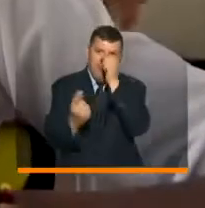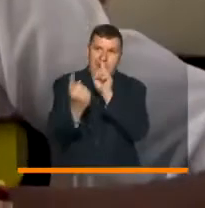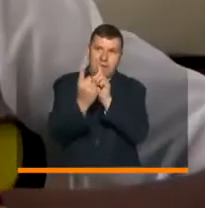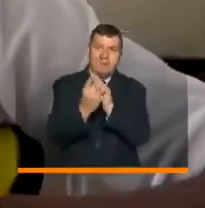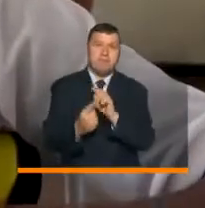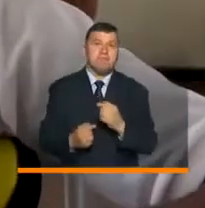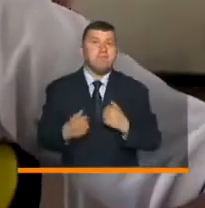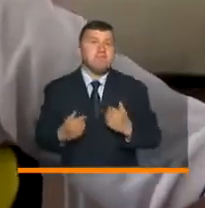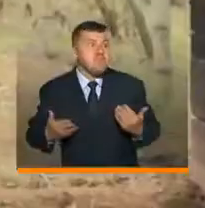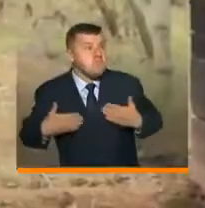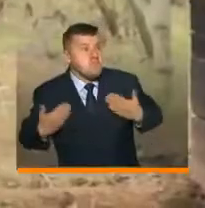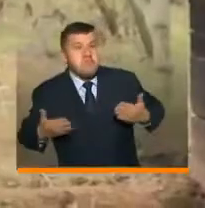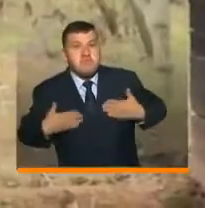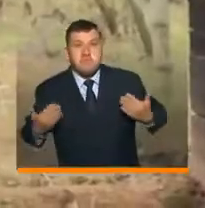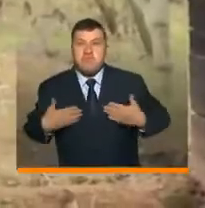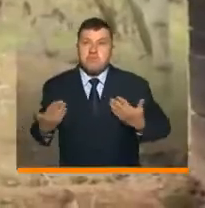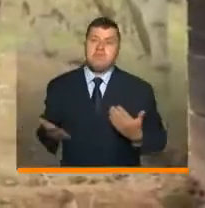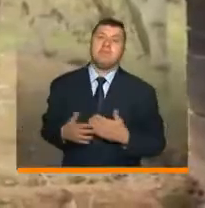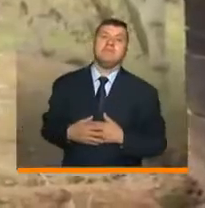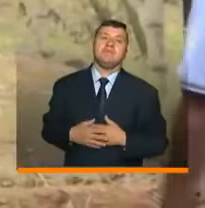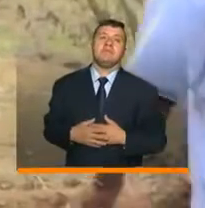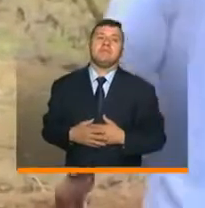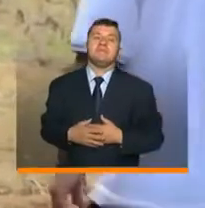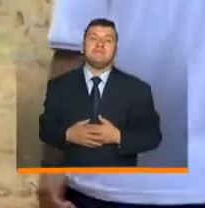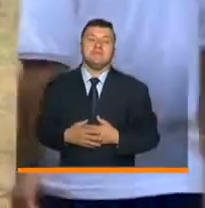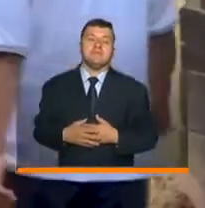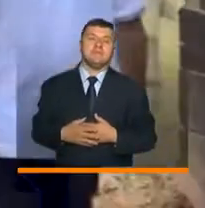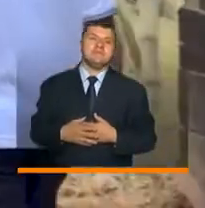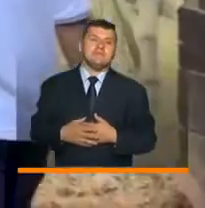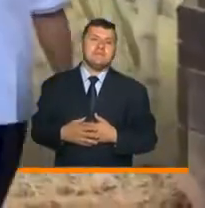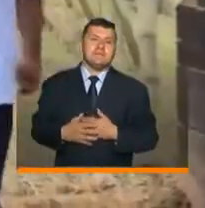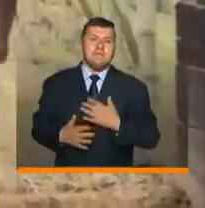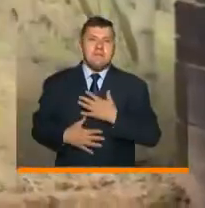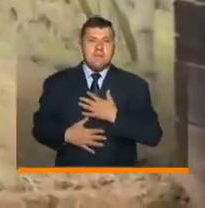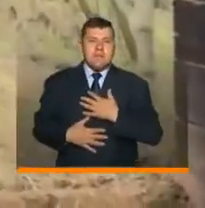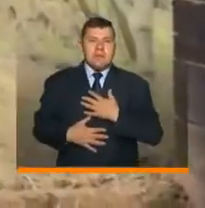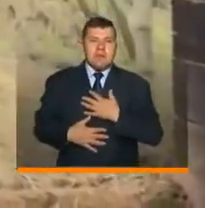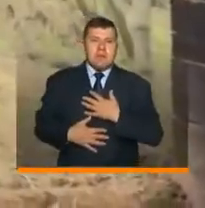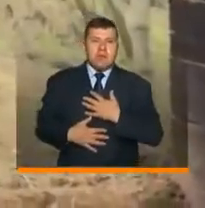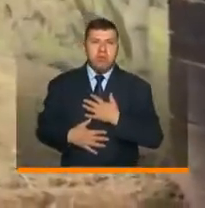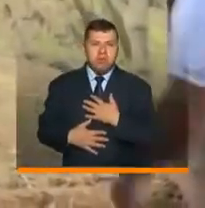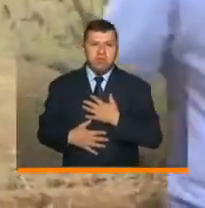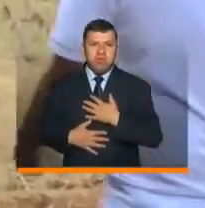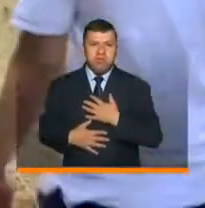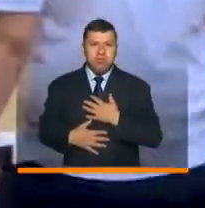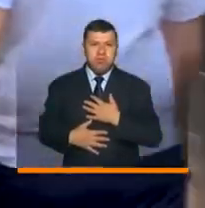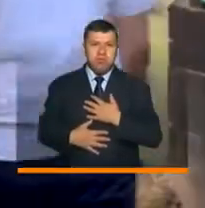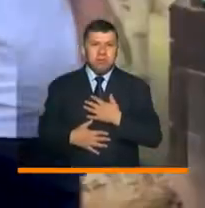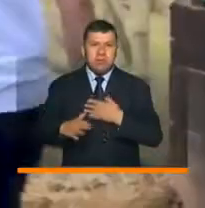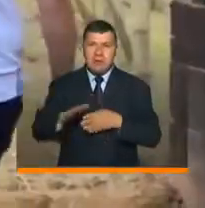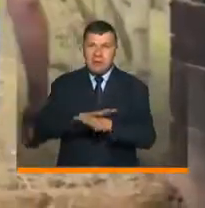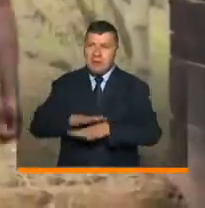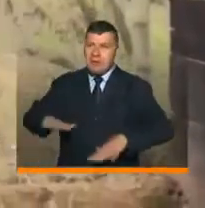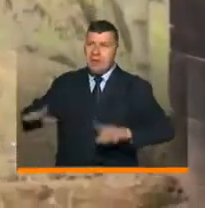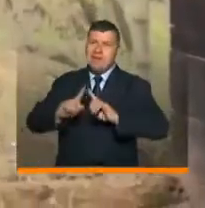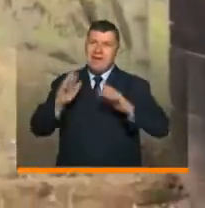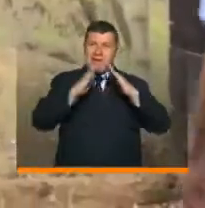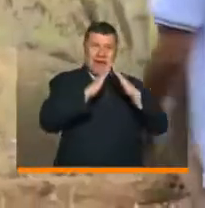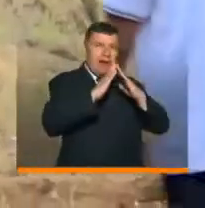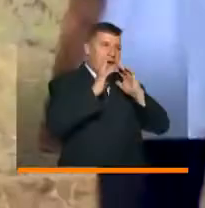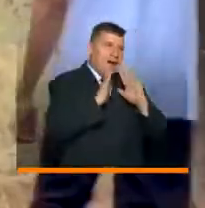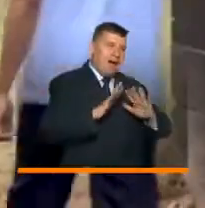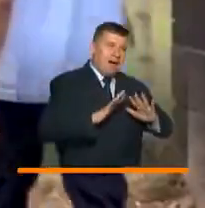Estamos muy contentos porque el respirar este aire no es como respirar el de la casa, el ambiente es muy diferente,